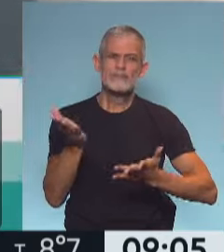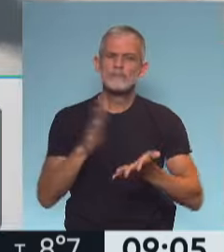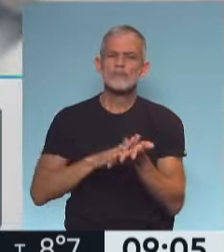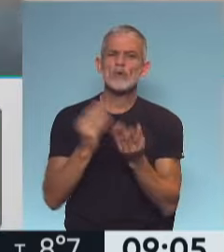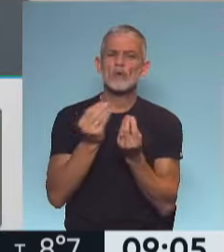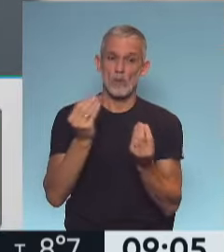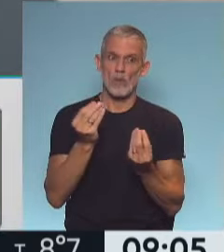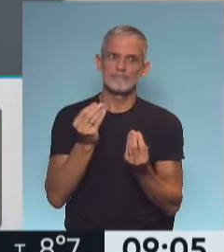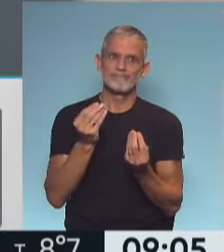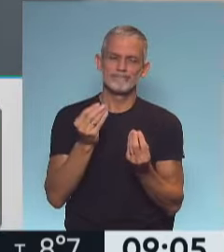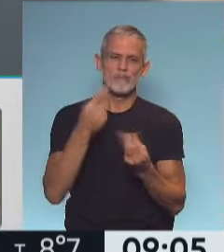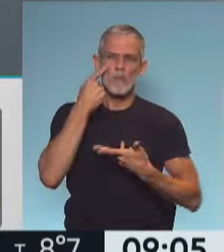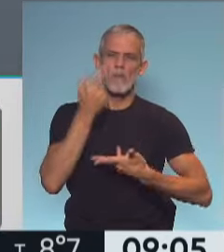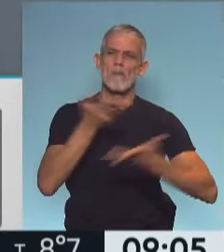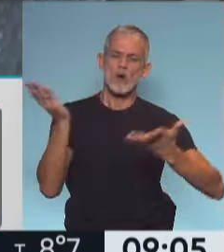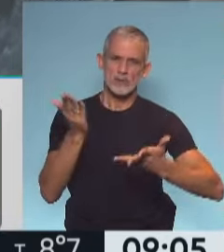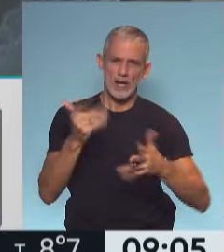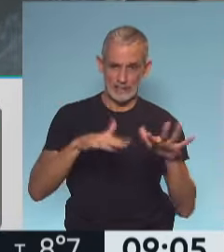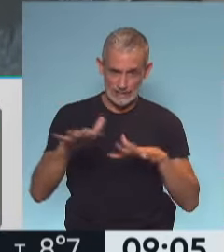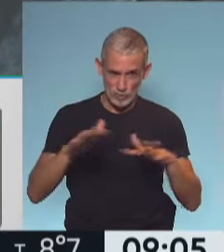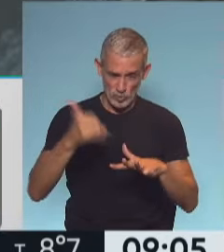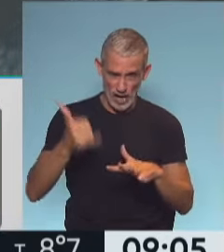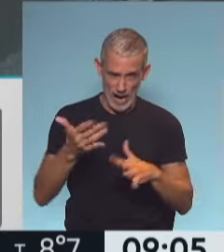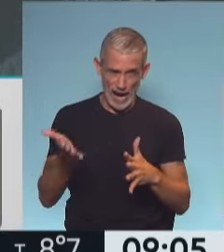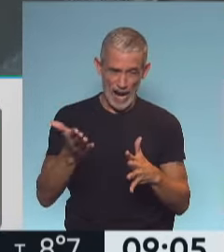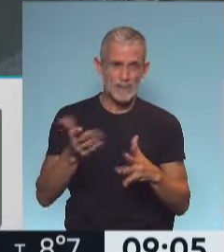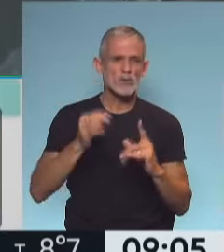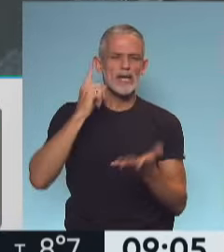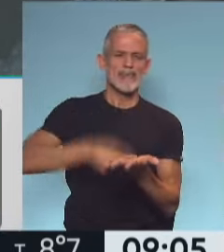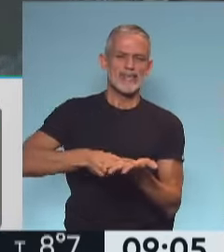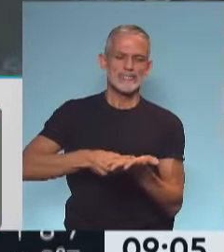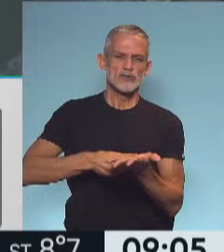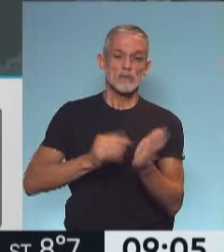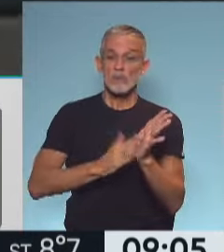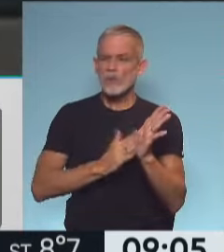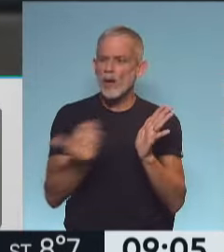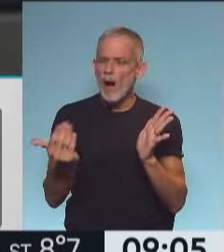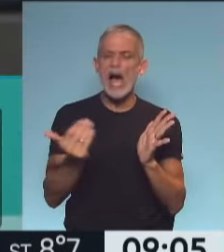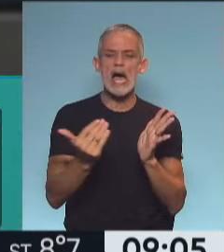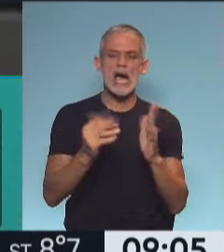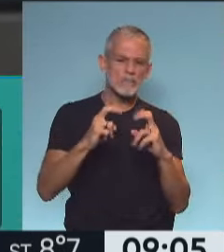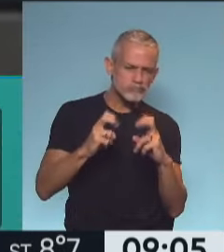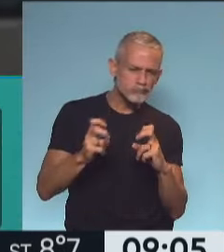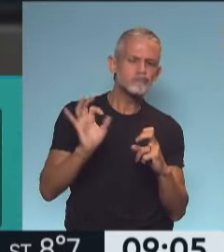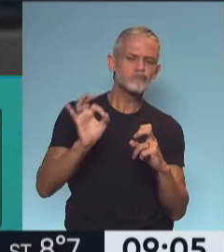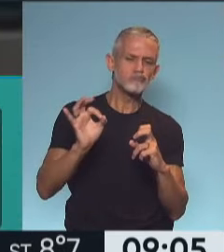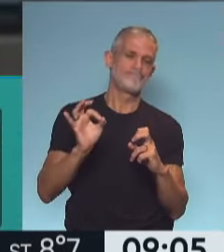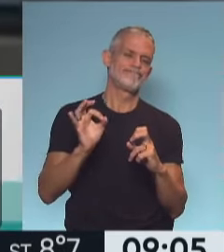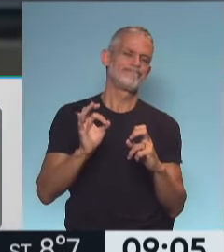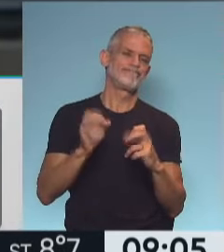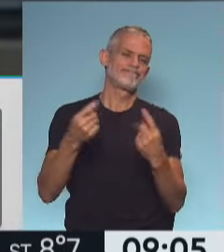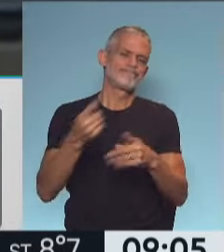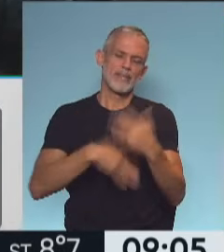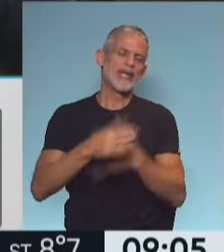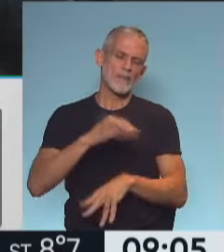justamente con eso, con visibilizar una situación, pero sobre todo tomar una decisión en base a pruebas, a estudios, y por supuesto, que nos